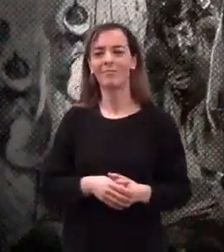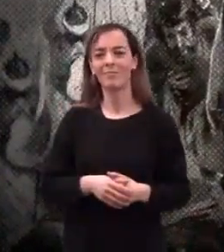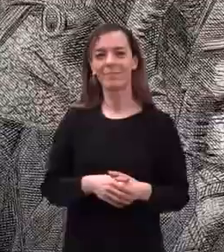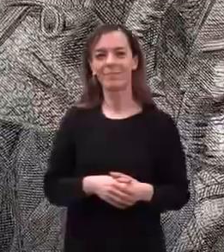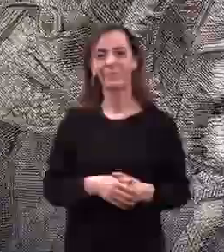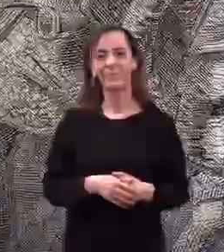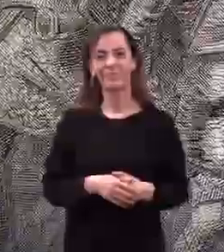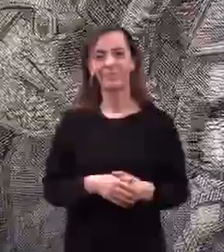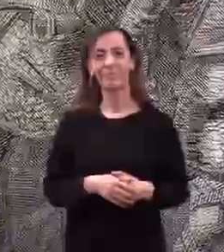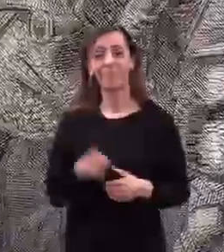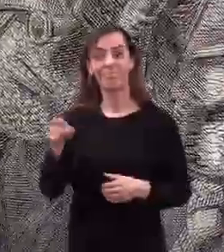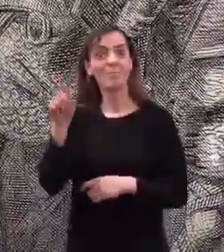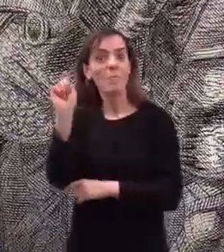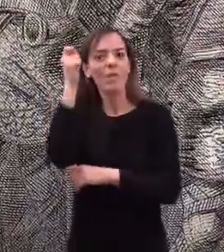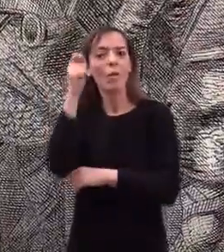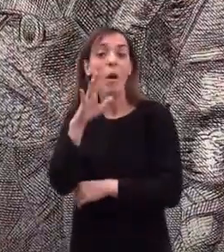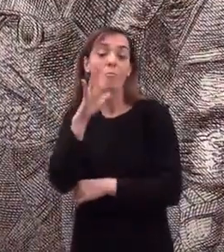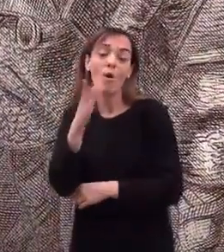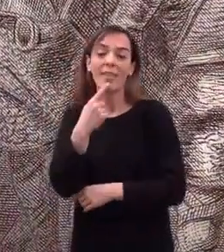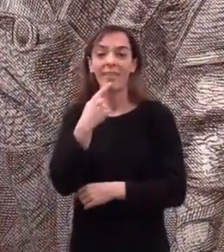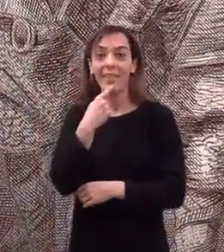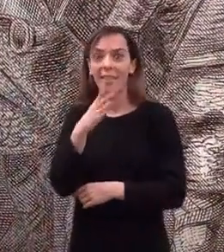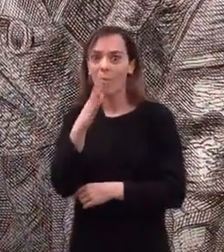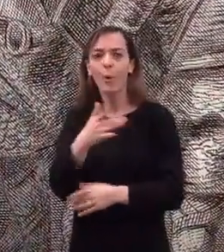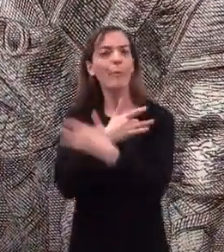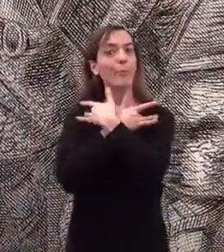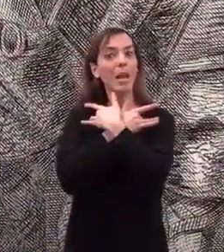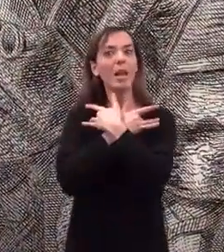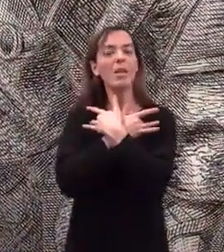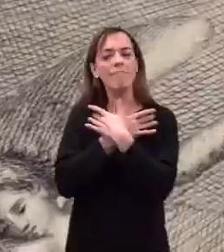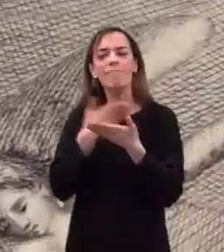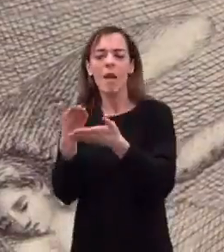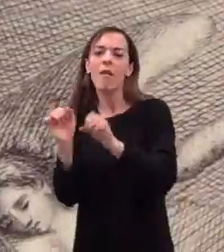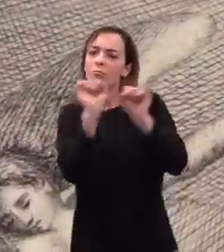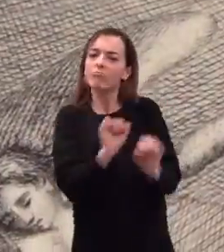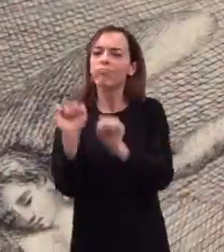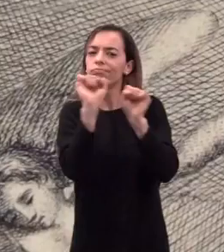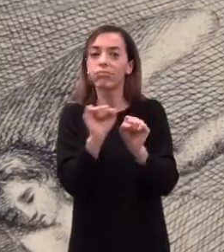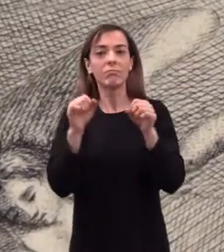Y su victoria se atribuyó al amparo milagroso de la Virgen María.